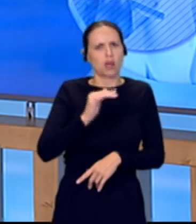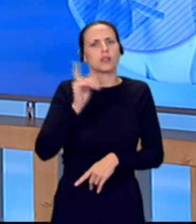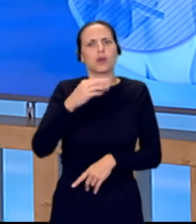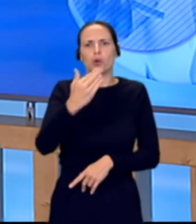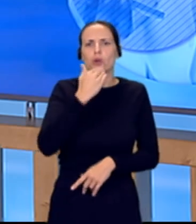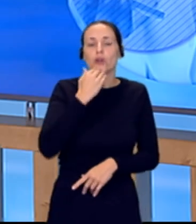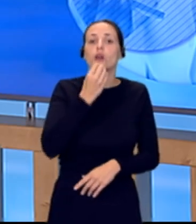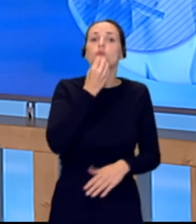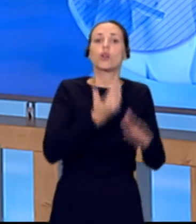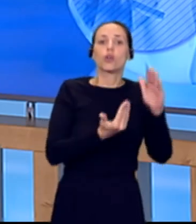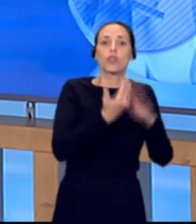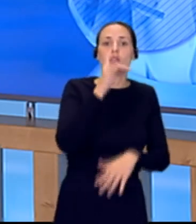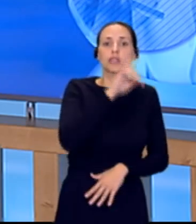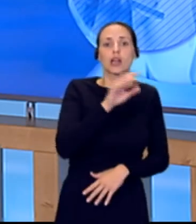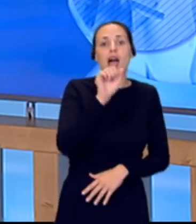electrónico.